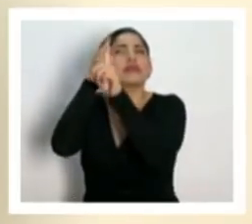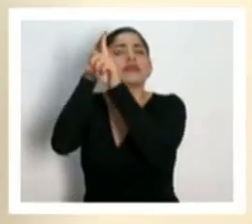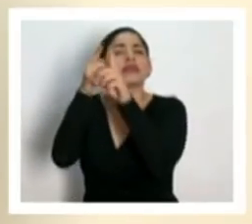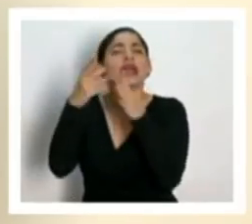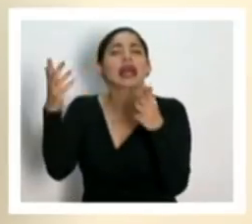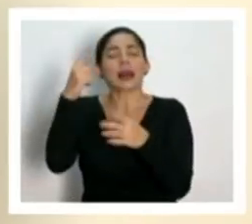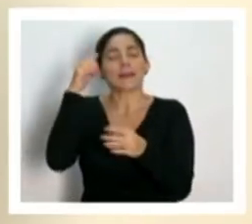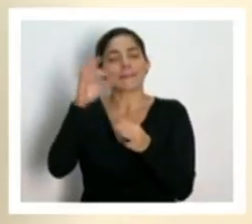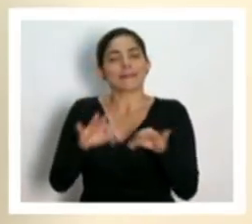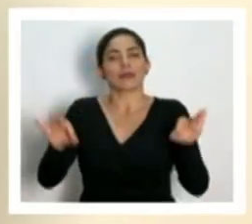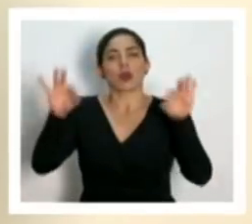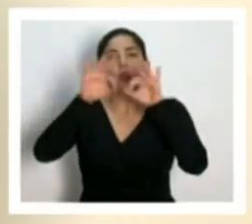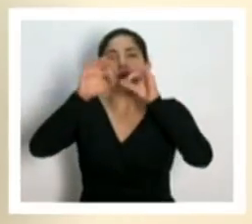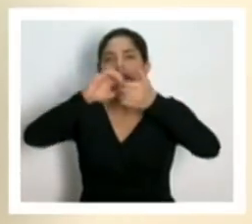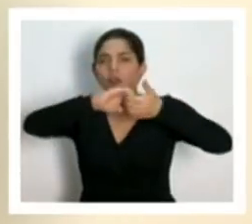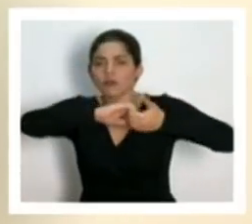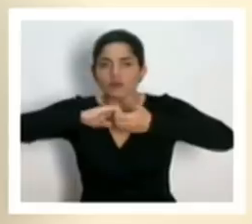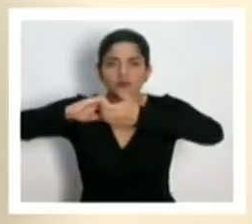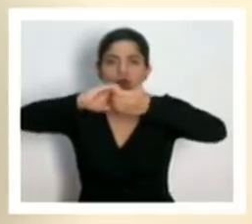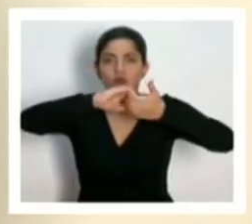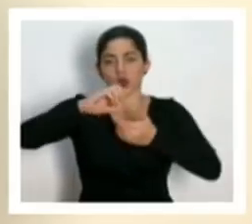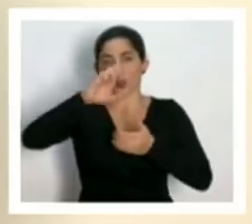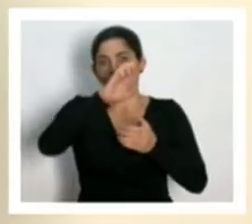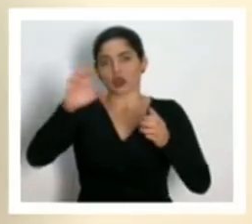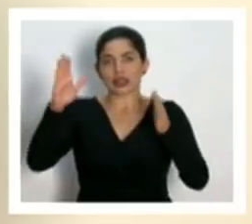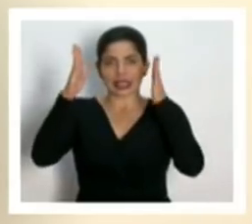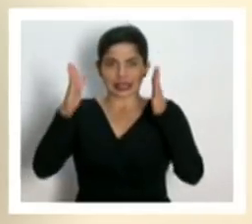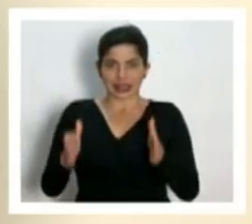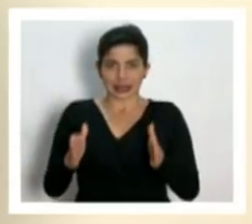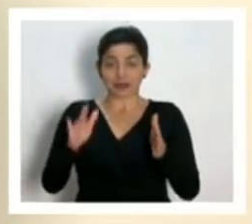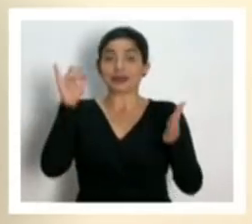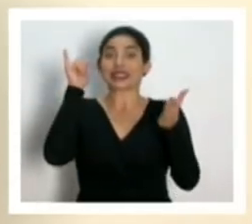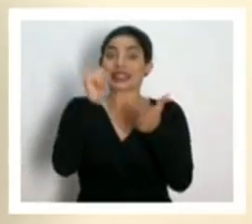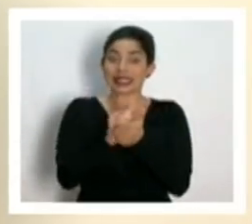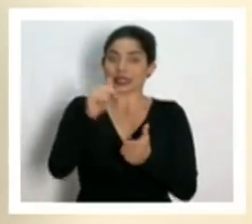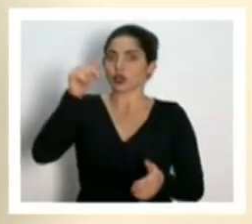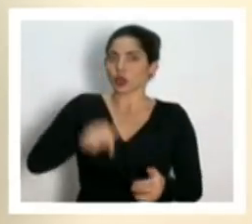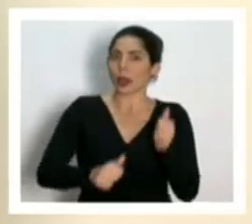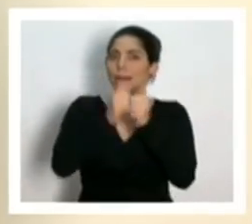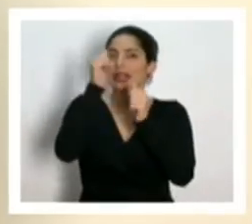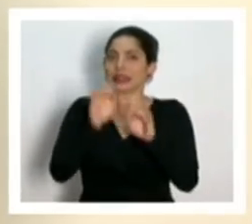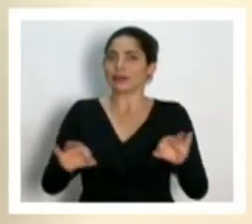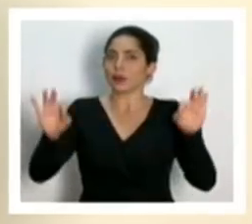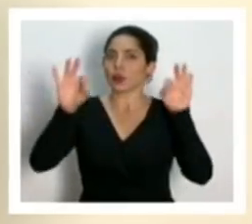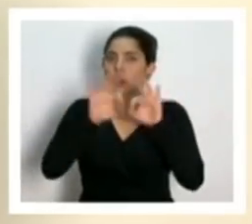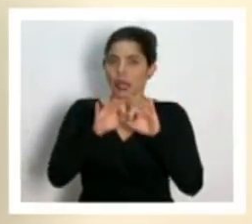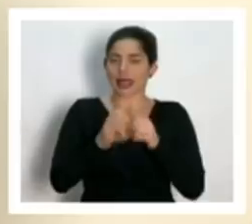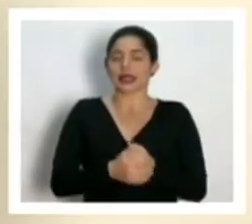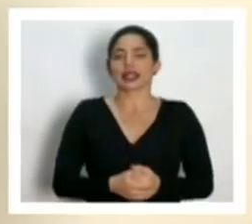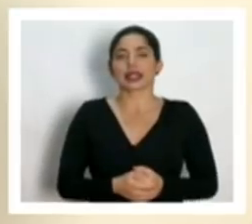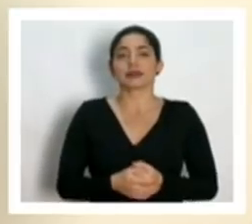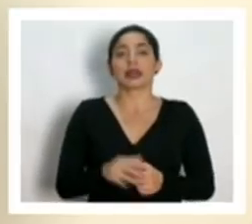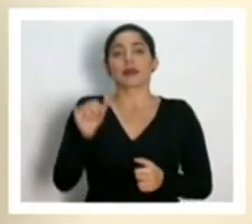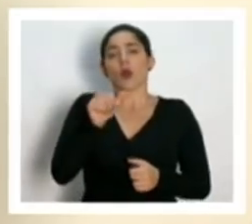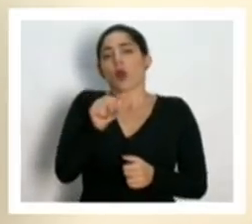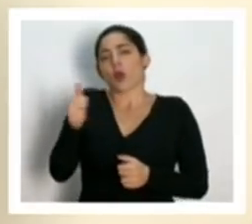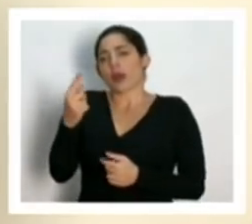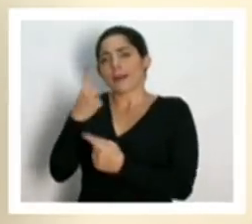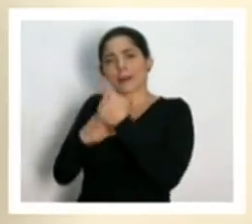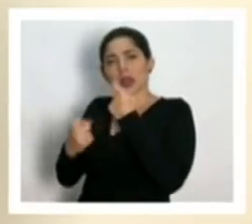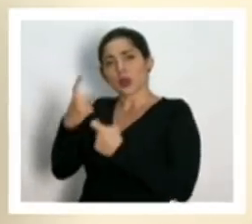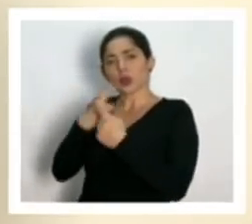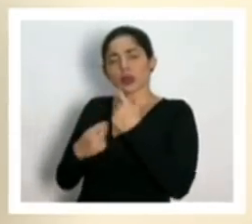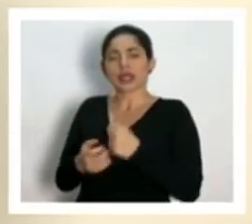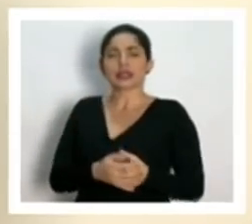la solidaridad entre las y los costarricenses eso es hoy lo más importante tengo aquí otras preguntas